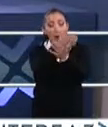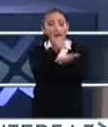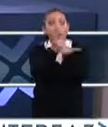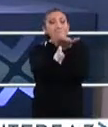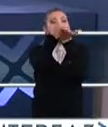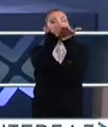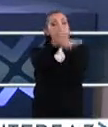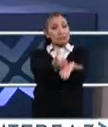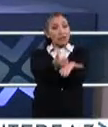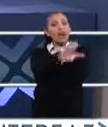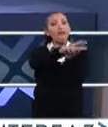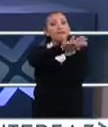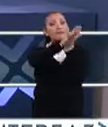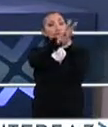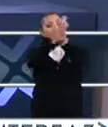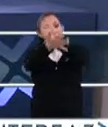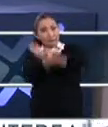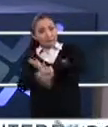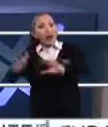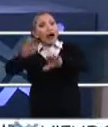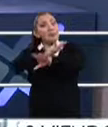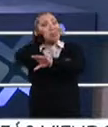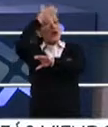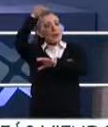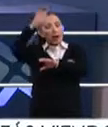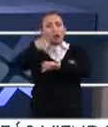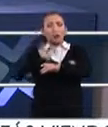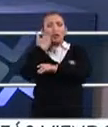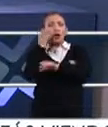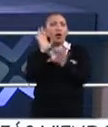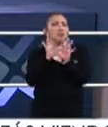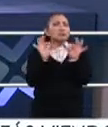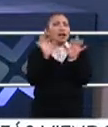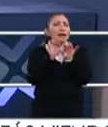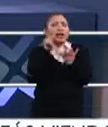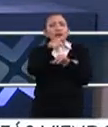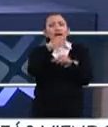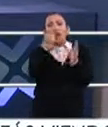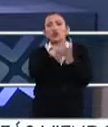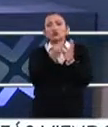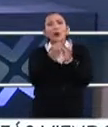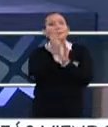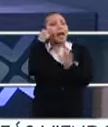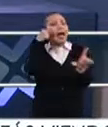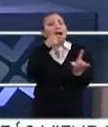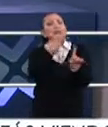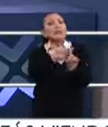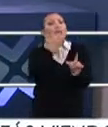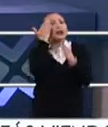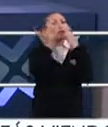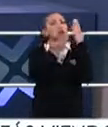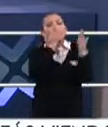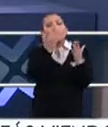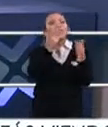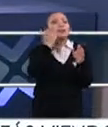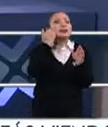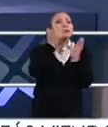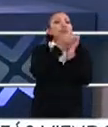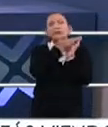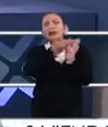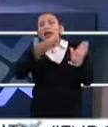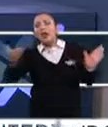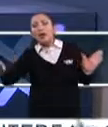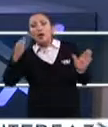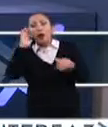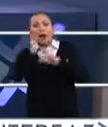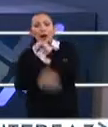ver con esta evolución dentro del cambio climático. Me gustaría que nos platicaras sobre este MOOC. ¿Para quién va dirigido y en cuánto tiempo una